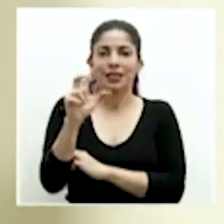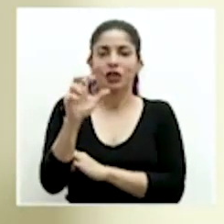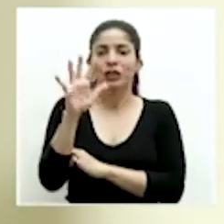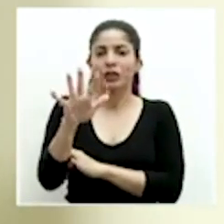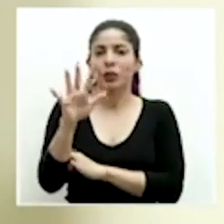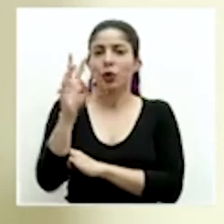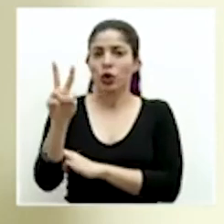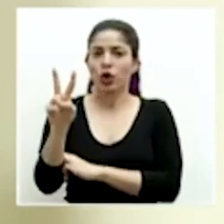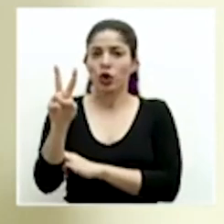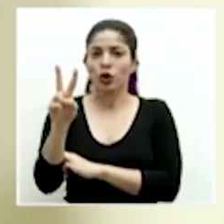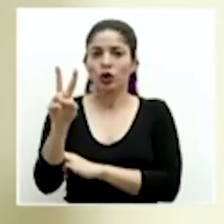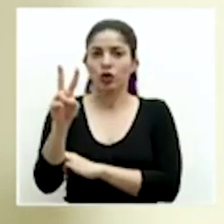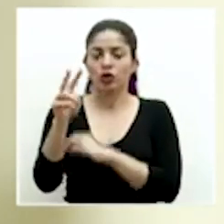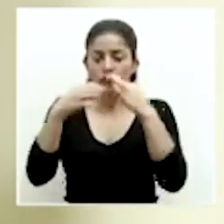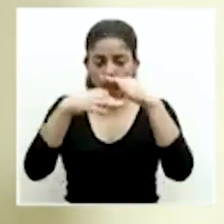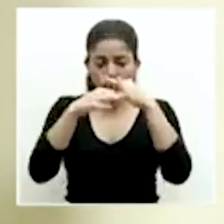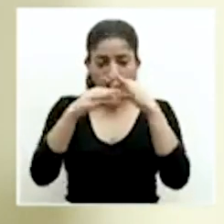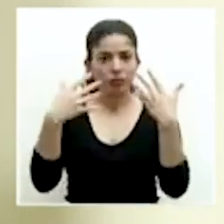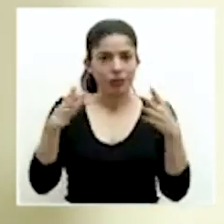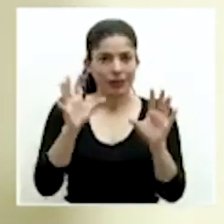muestras.